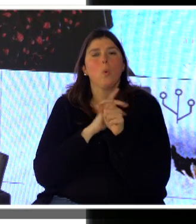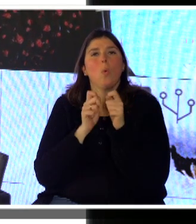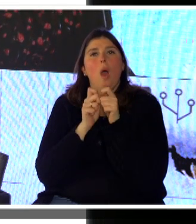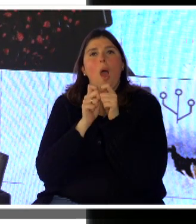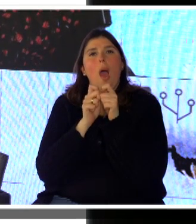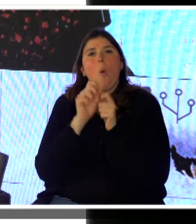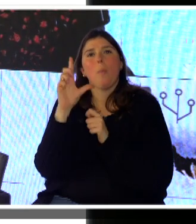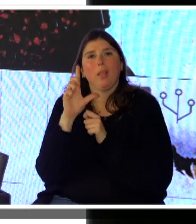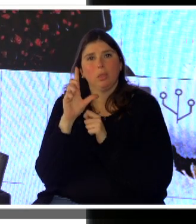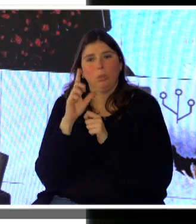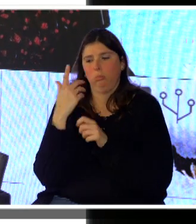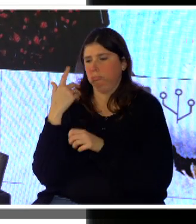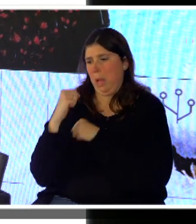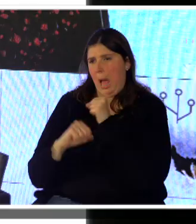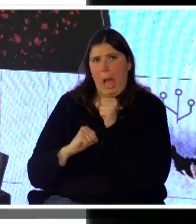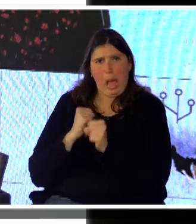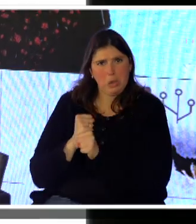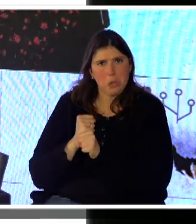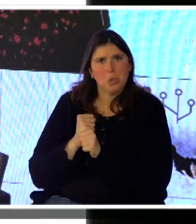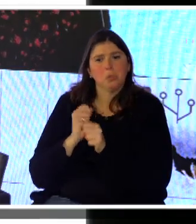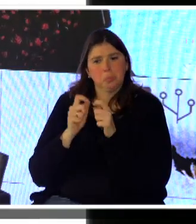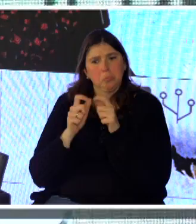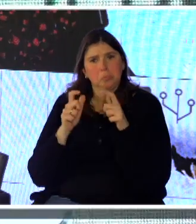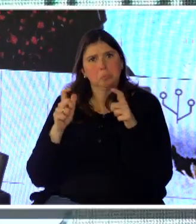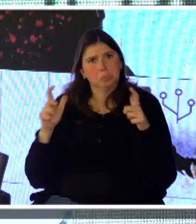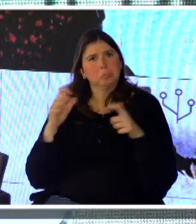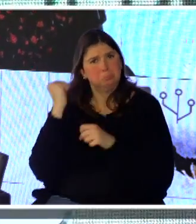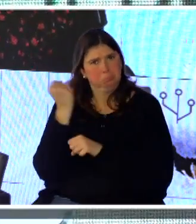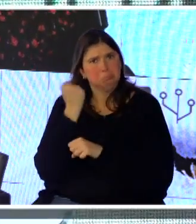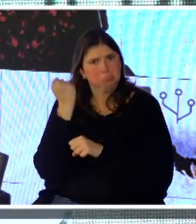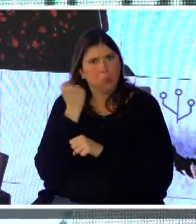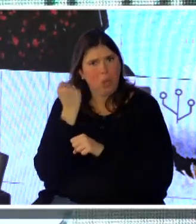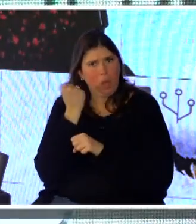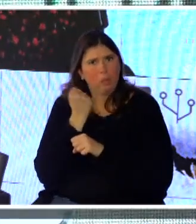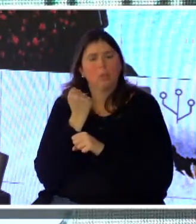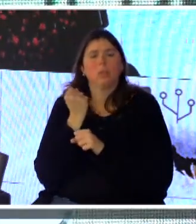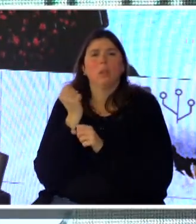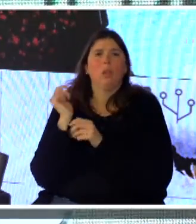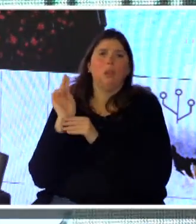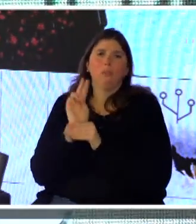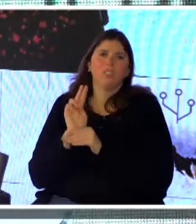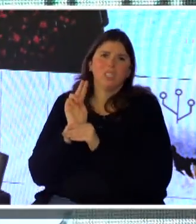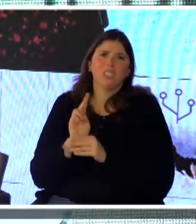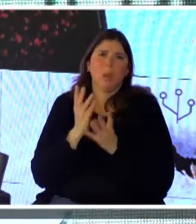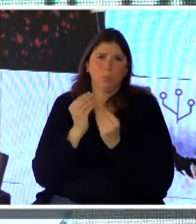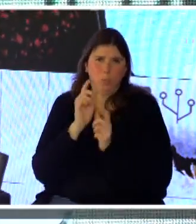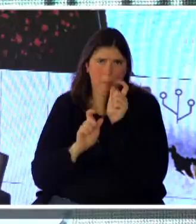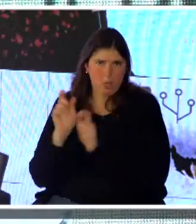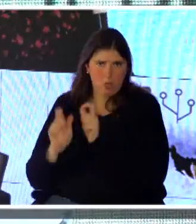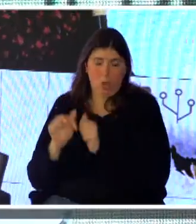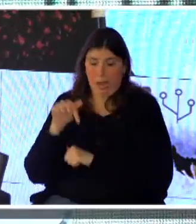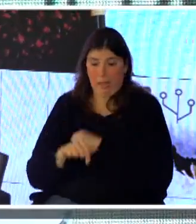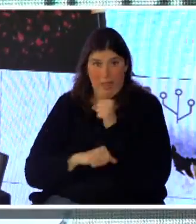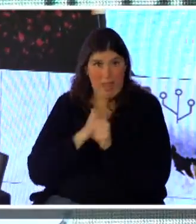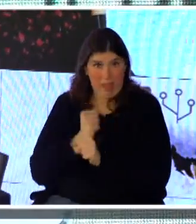a lo largo de los años, creciente, importante en el número de visitas. Actualmente, en lo que va del año 2018,